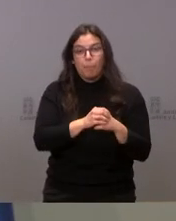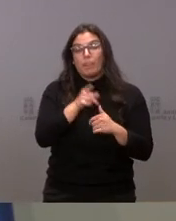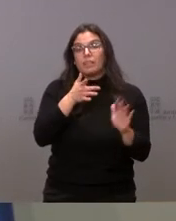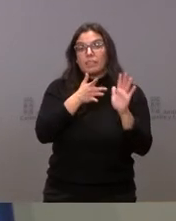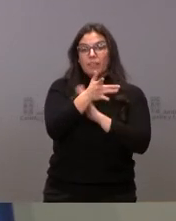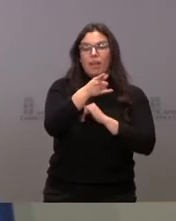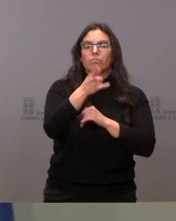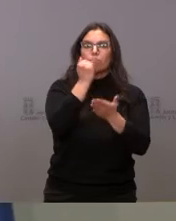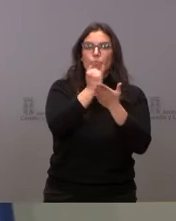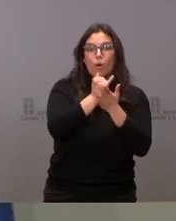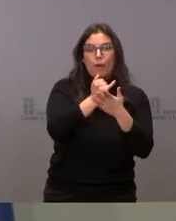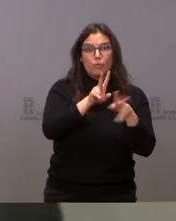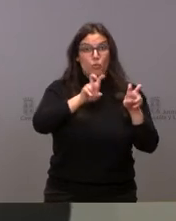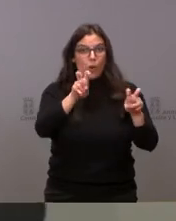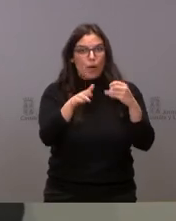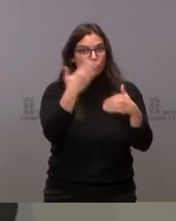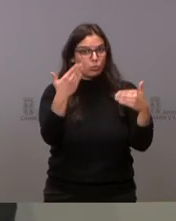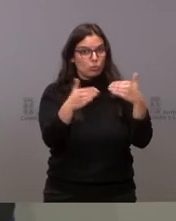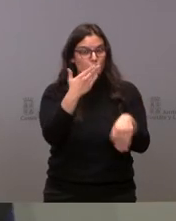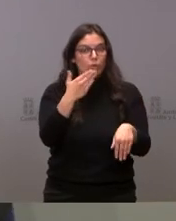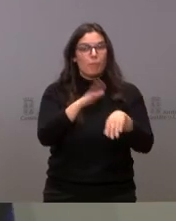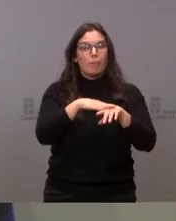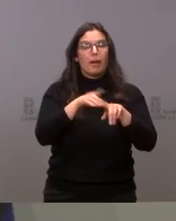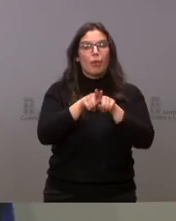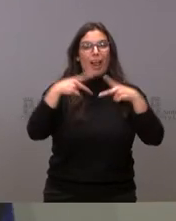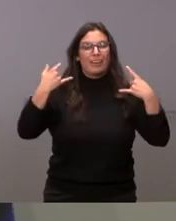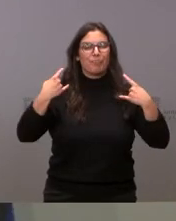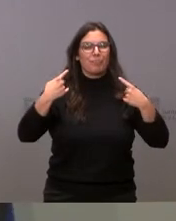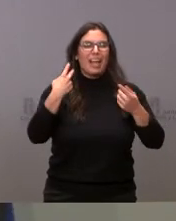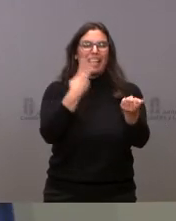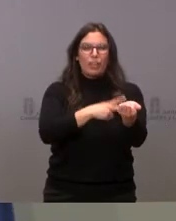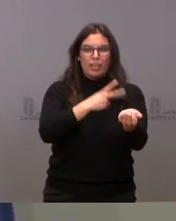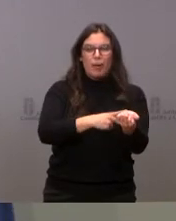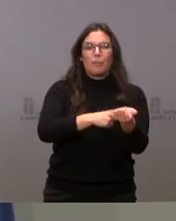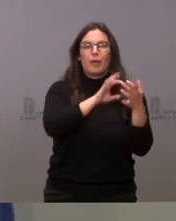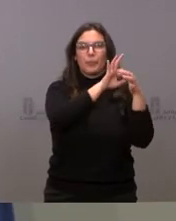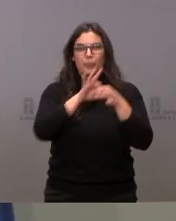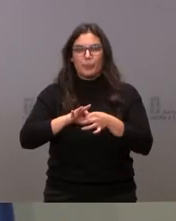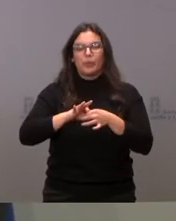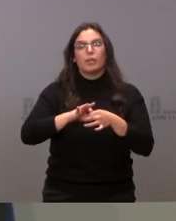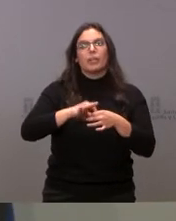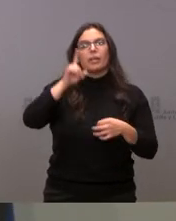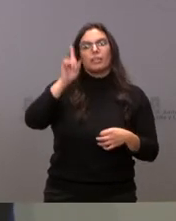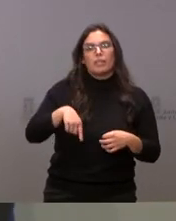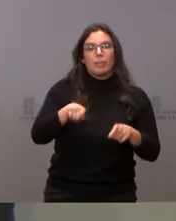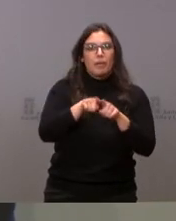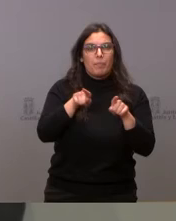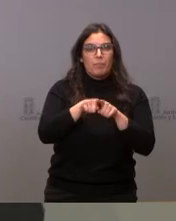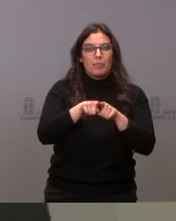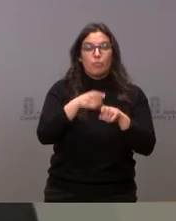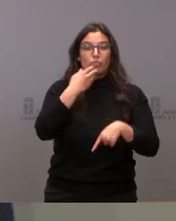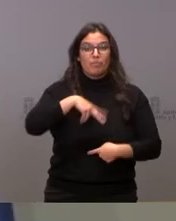aplicación de técnicas innovadoras como la radioterapia sincronizada con la respiración, la radioterapia en inspiración mantenida